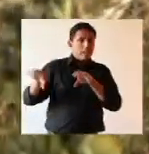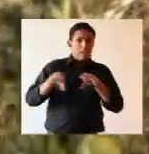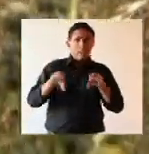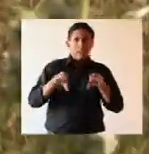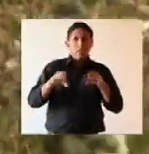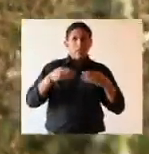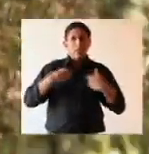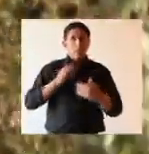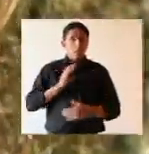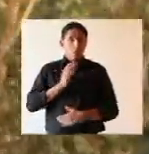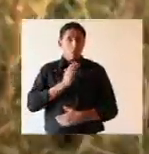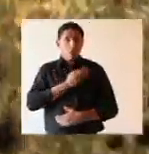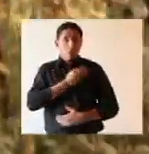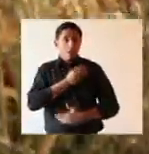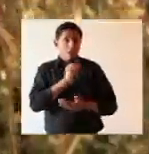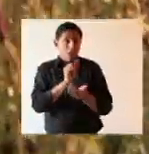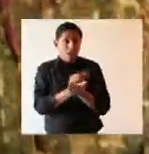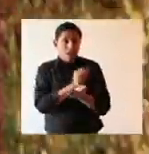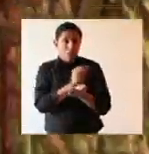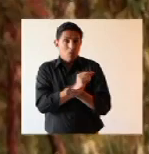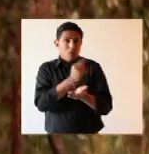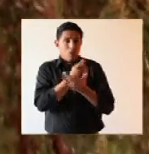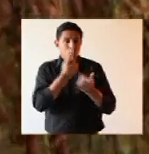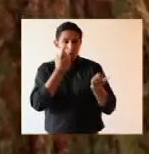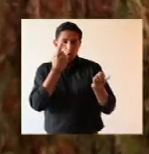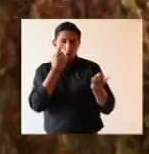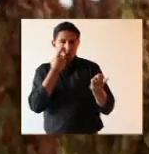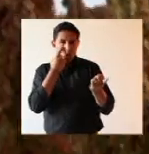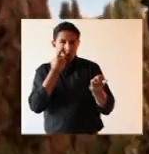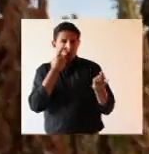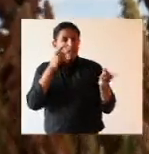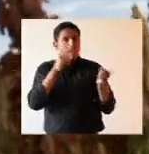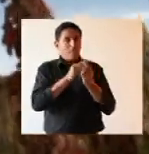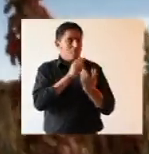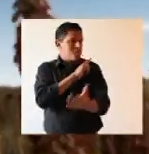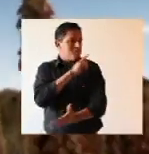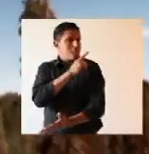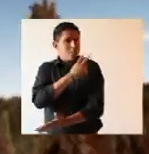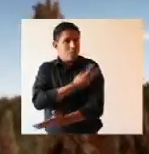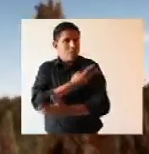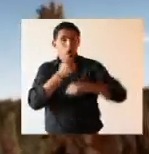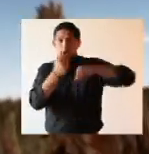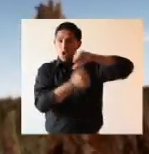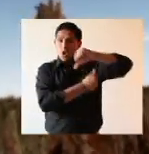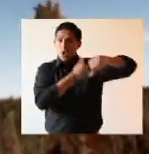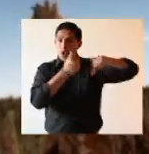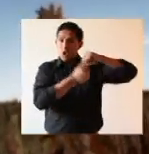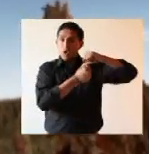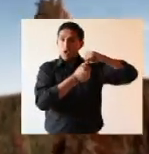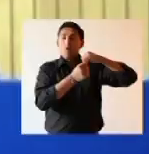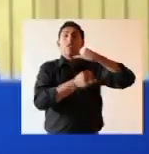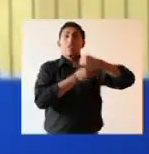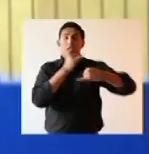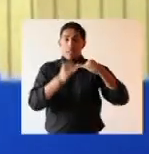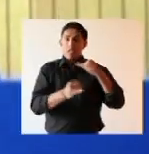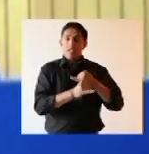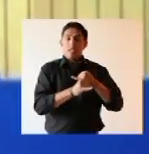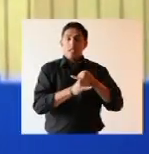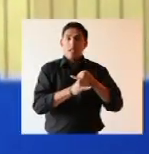que nuestra quinoa se conozca y se valore por la comunidad internacional.